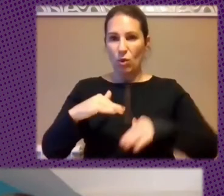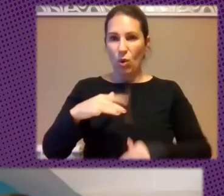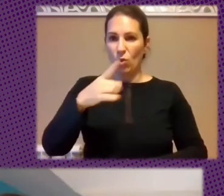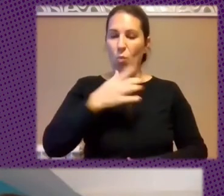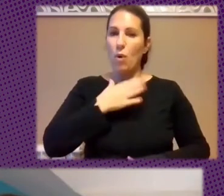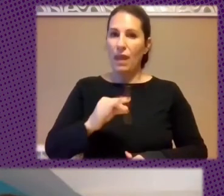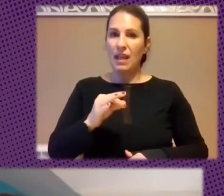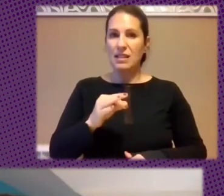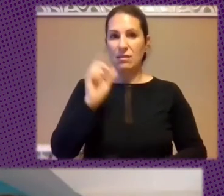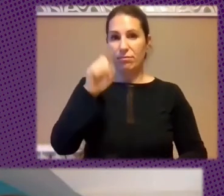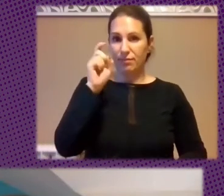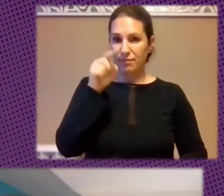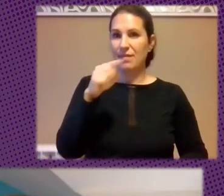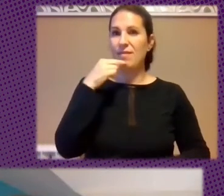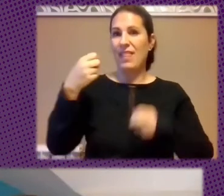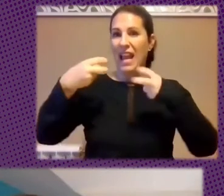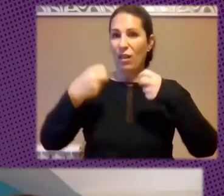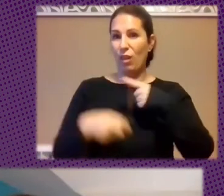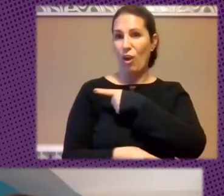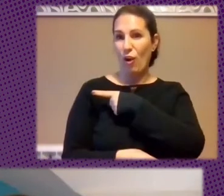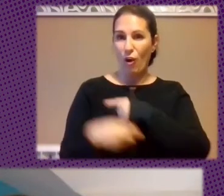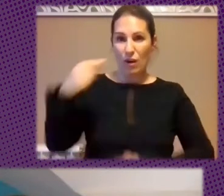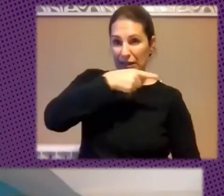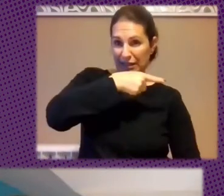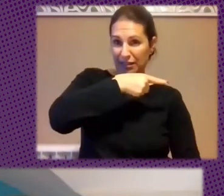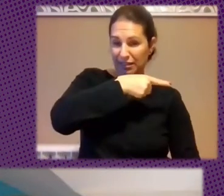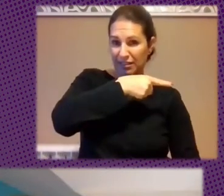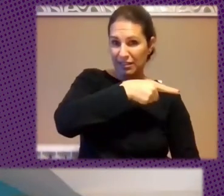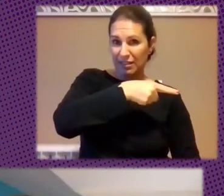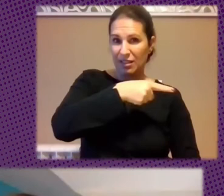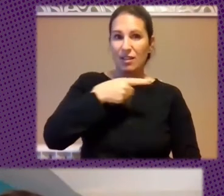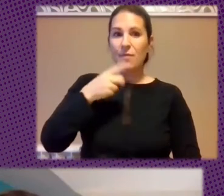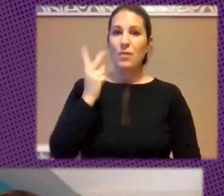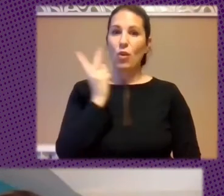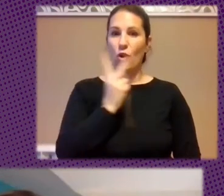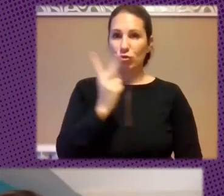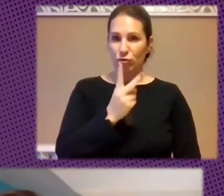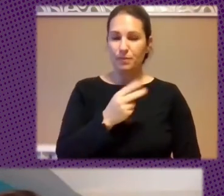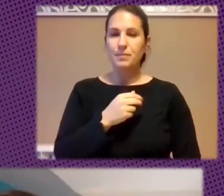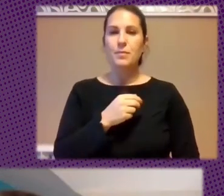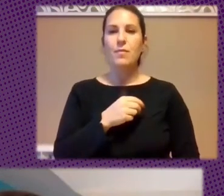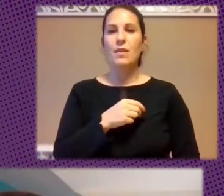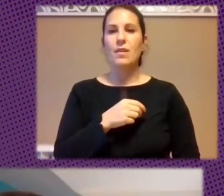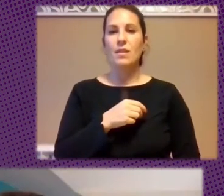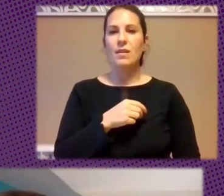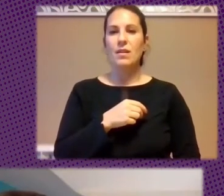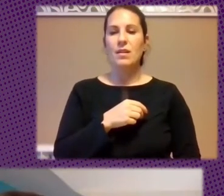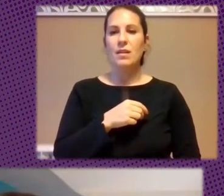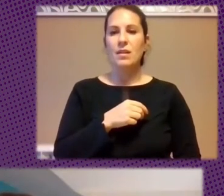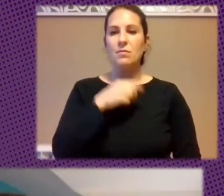Nonalignetech.net O Nonalignetech.net Slash Community Donde Estamos